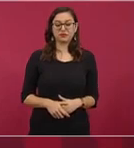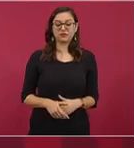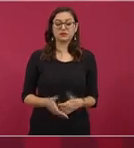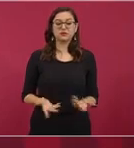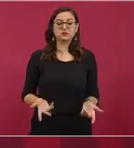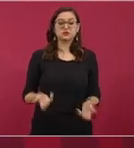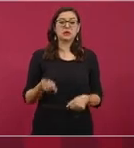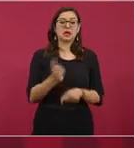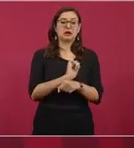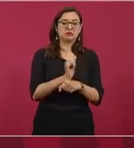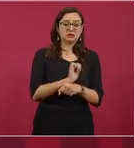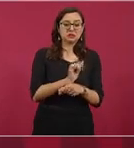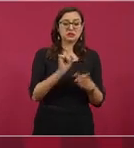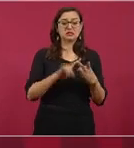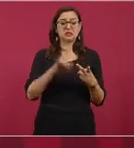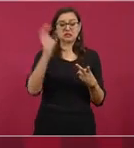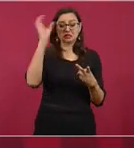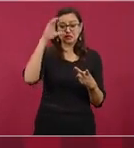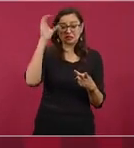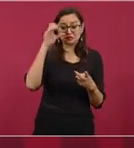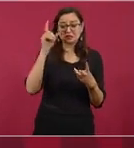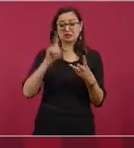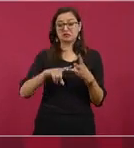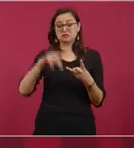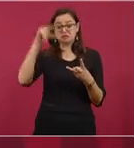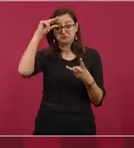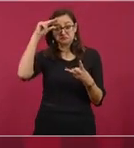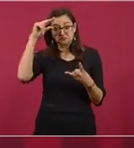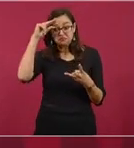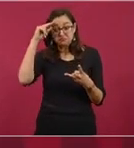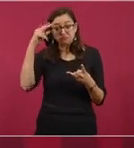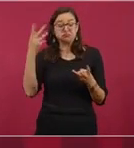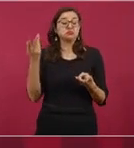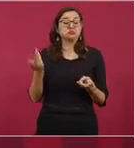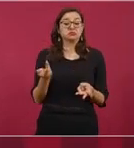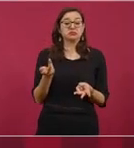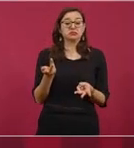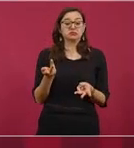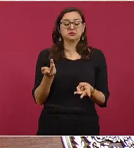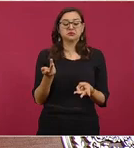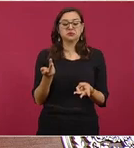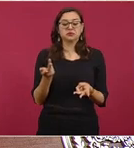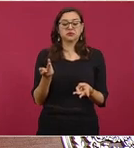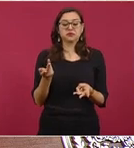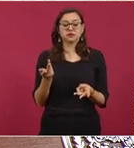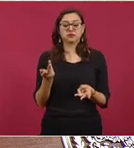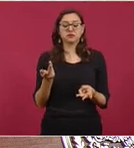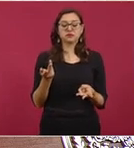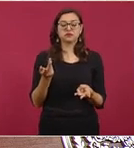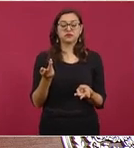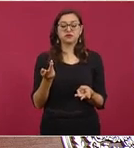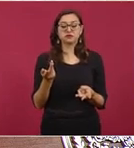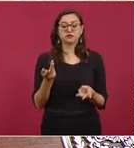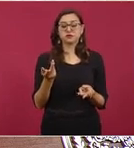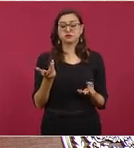científicos, intelectuales, y es